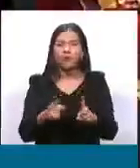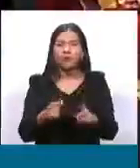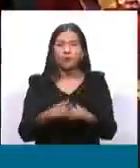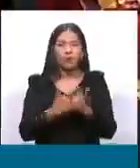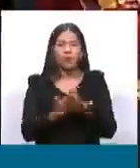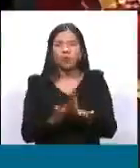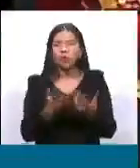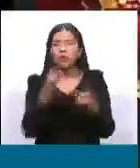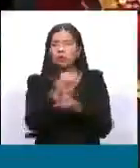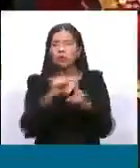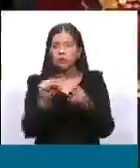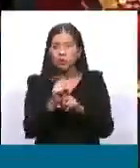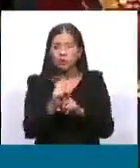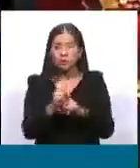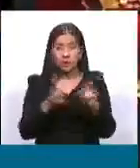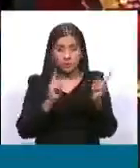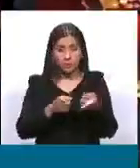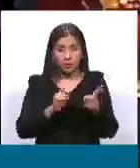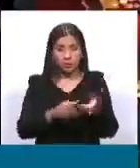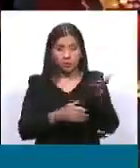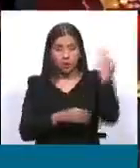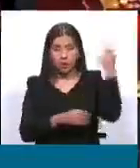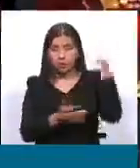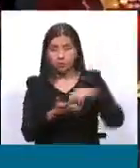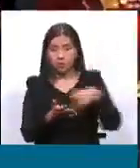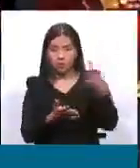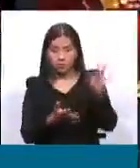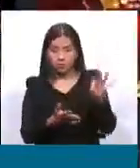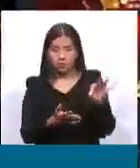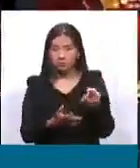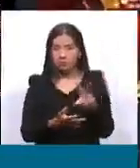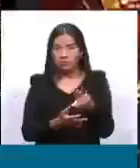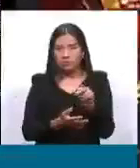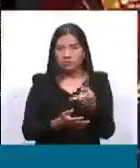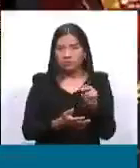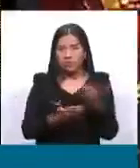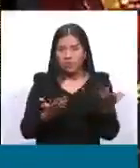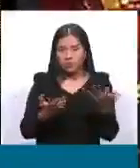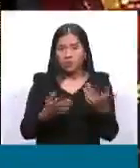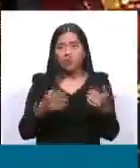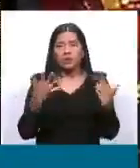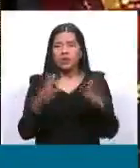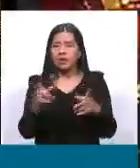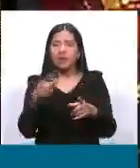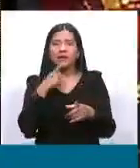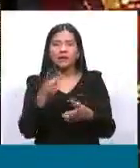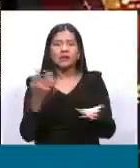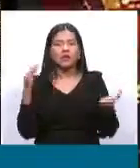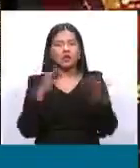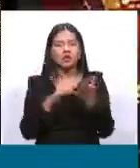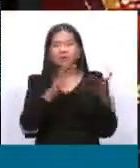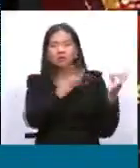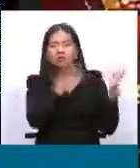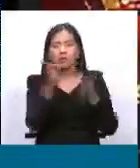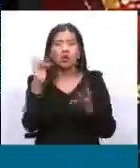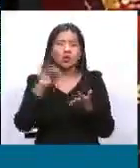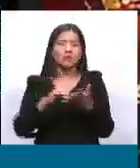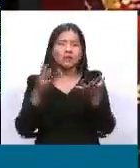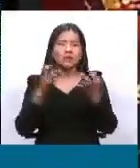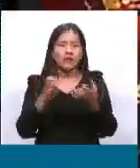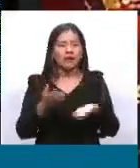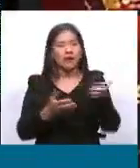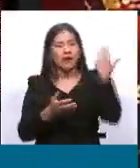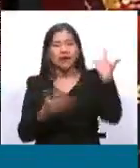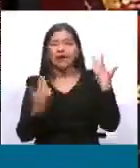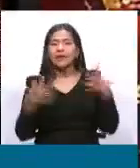a un paro indefinido no son las mismas de las que se llevó en 2019, momento al que hacen referencia como un momento en el que se pudo